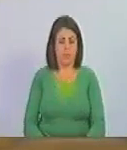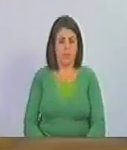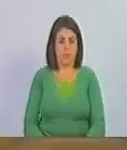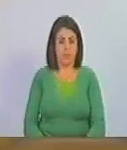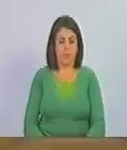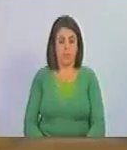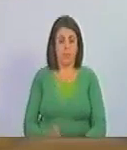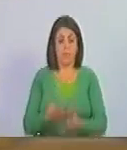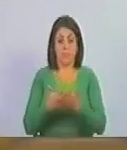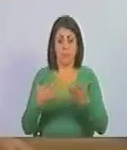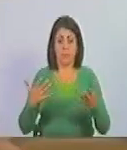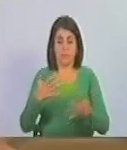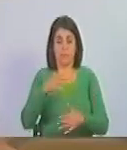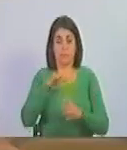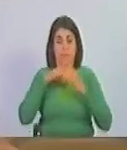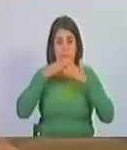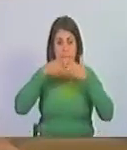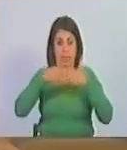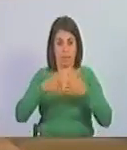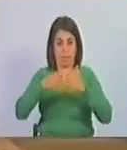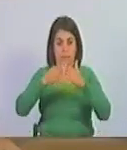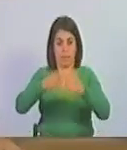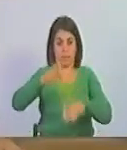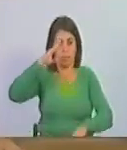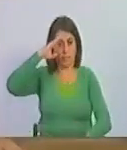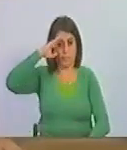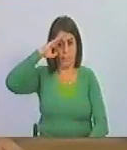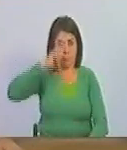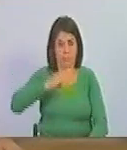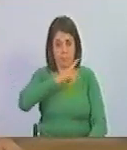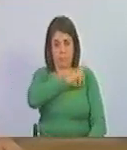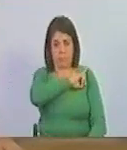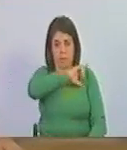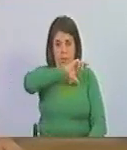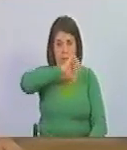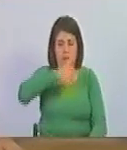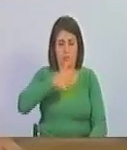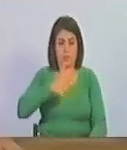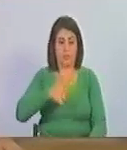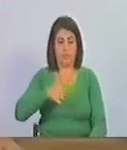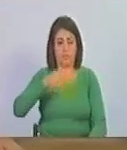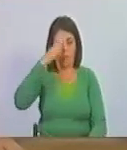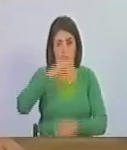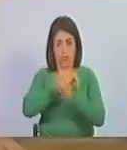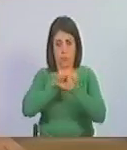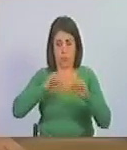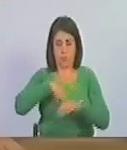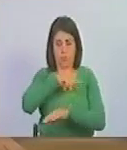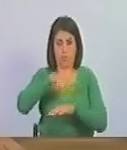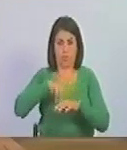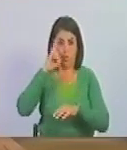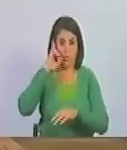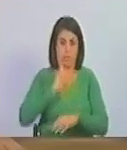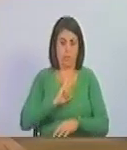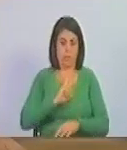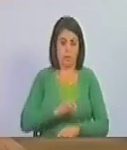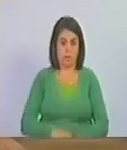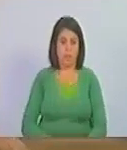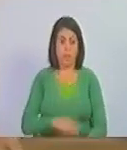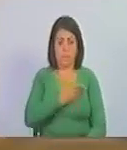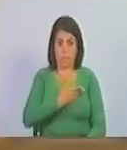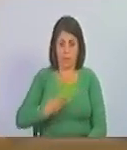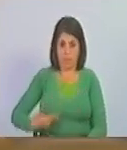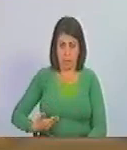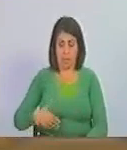el gran timonel, el comandante en jefe de la Fuerza Armada Nacional Bolivariana y